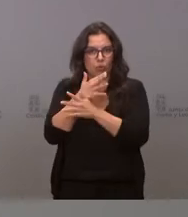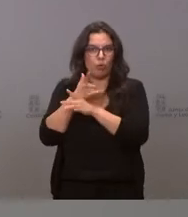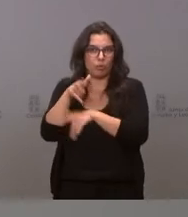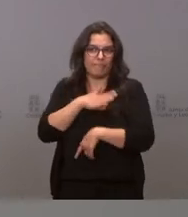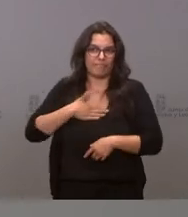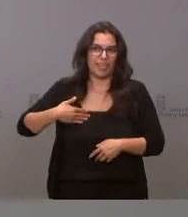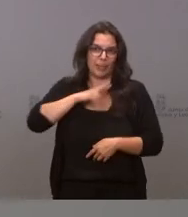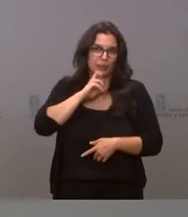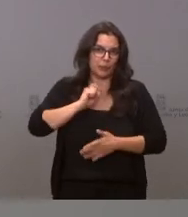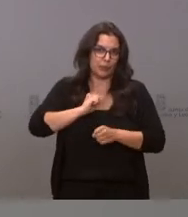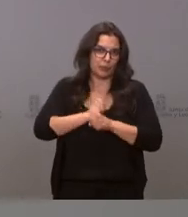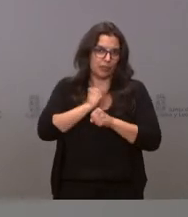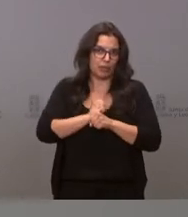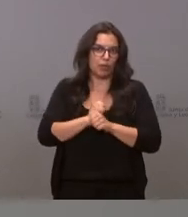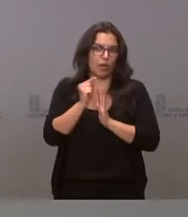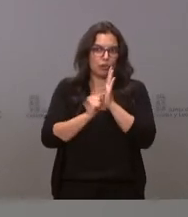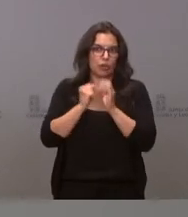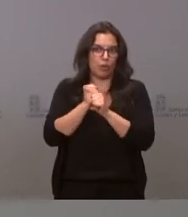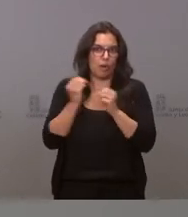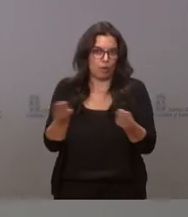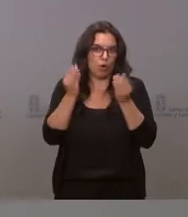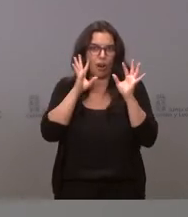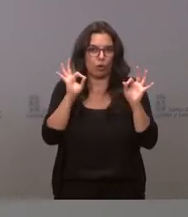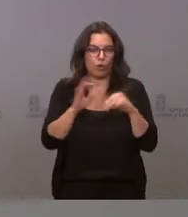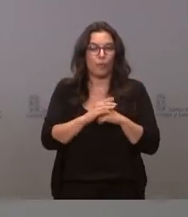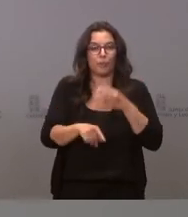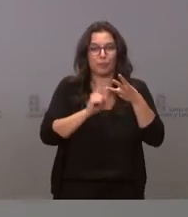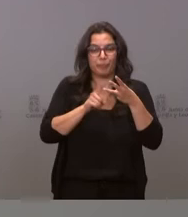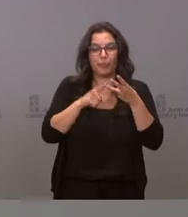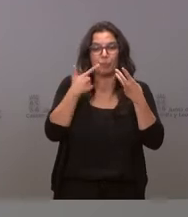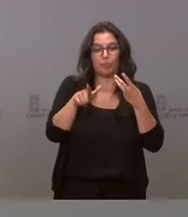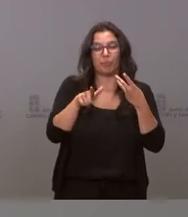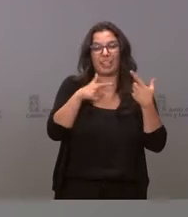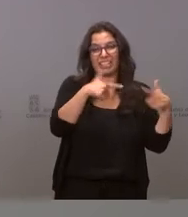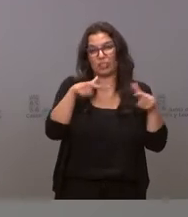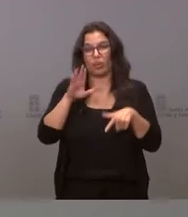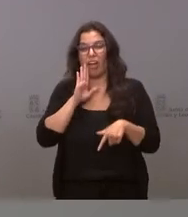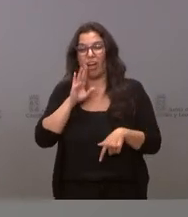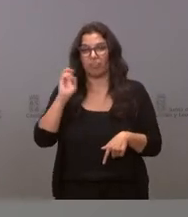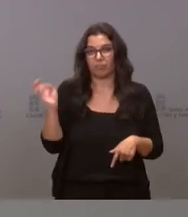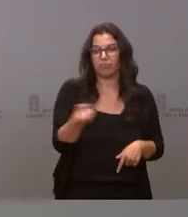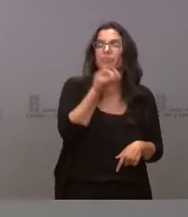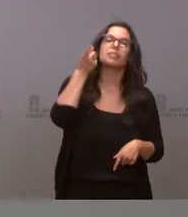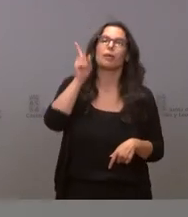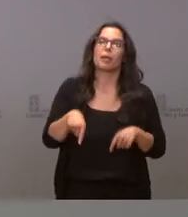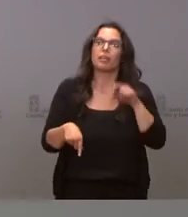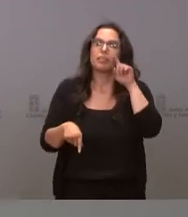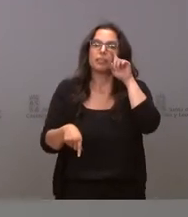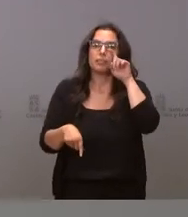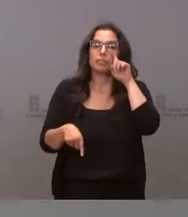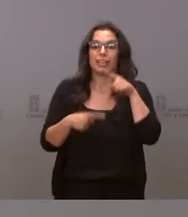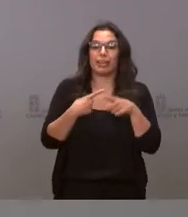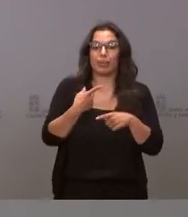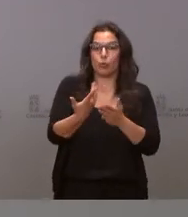conservar el empleo existente y mejorar sus condiciones laborales. Los subsectores que he mencionado anteriormente, que nos hacen llegar la